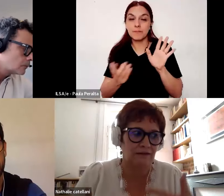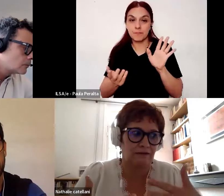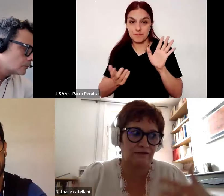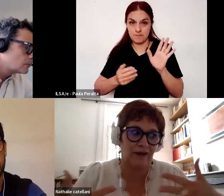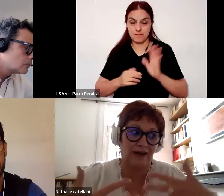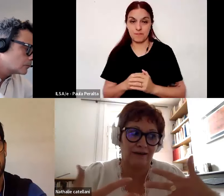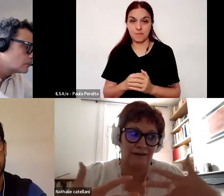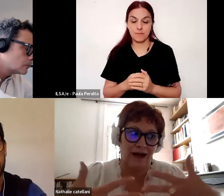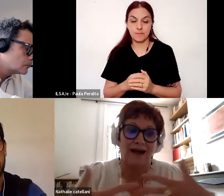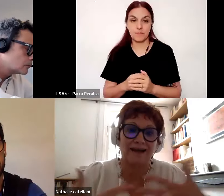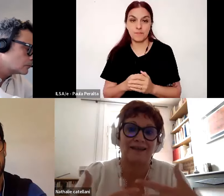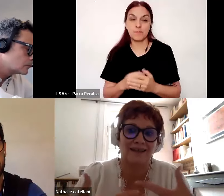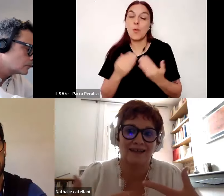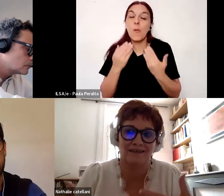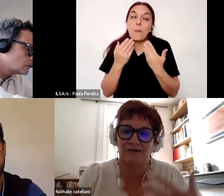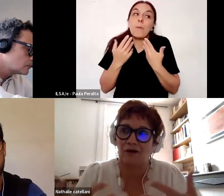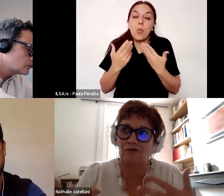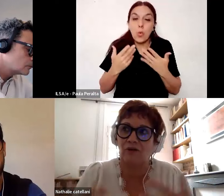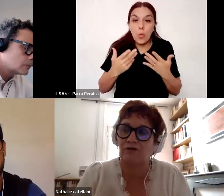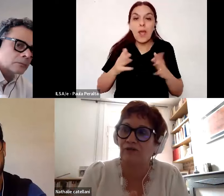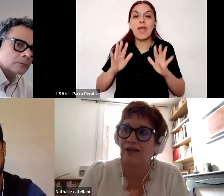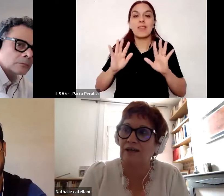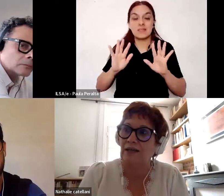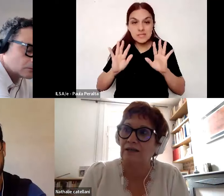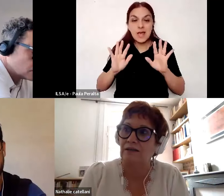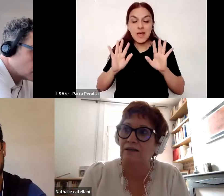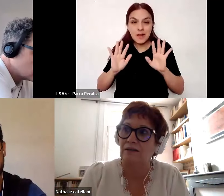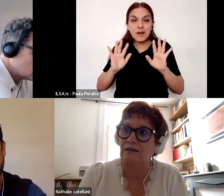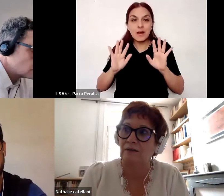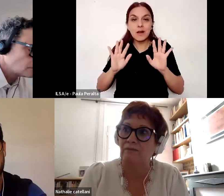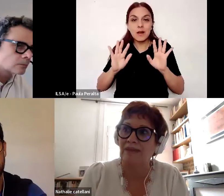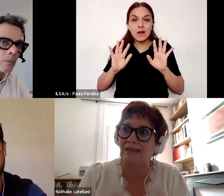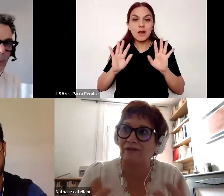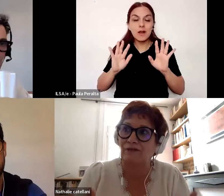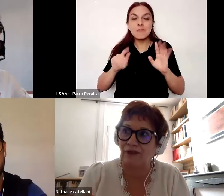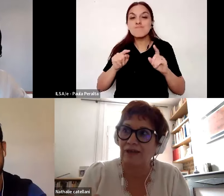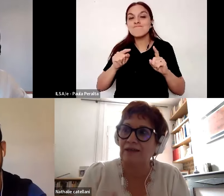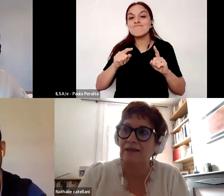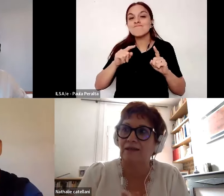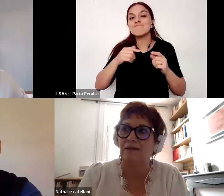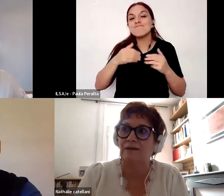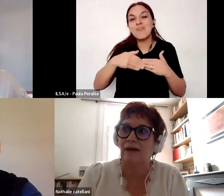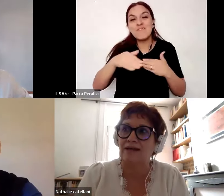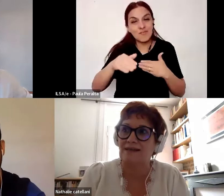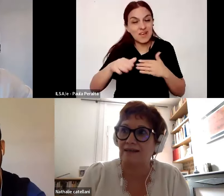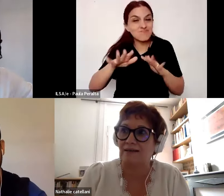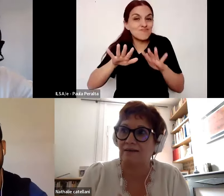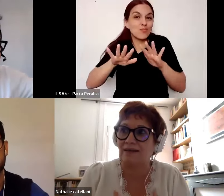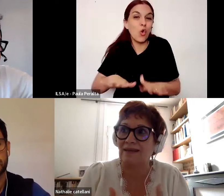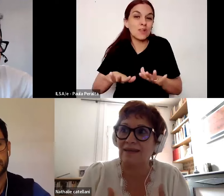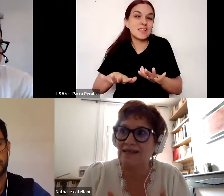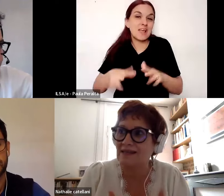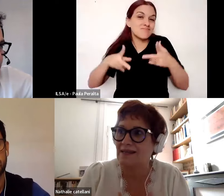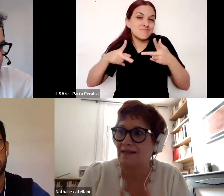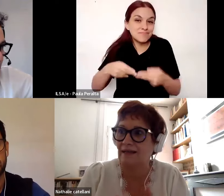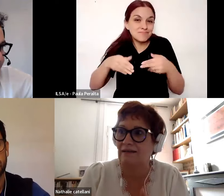y quizás va a detener o en fin en todo caso va a poner un freno